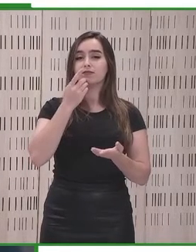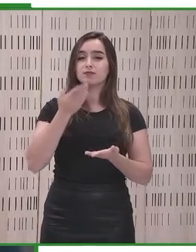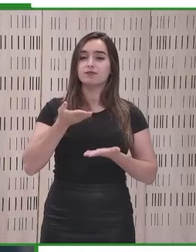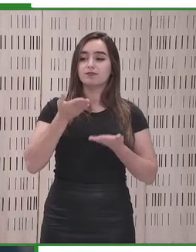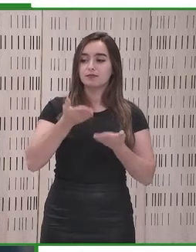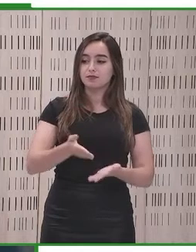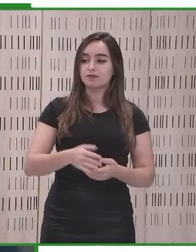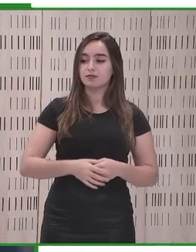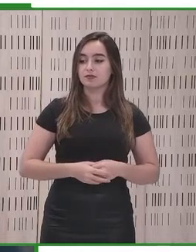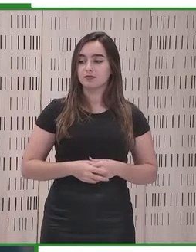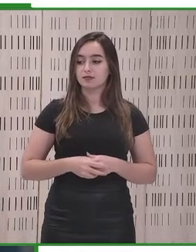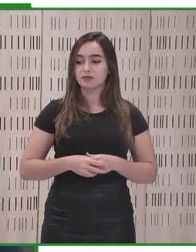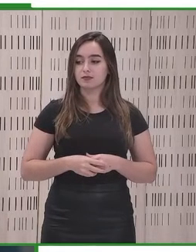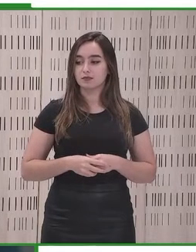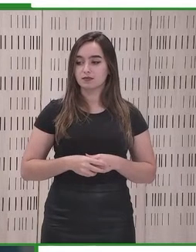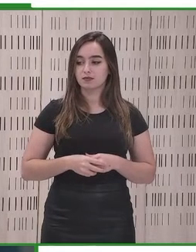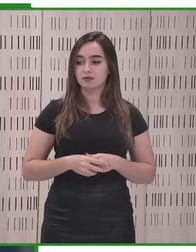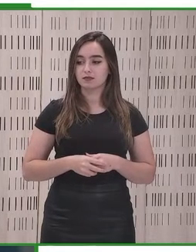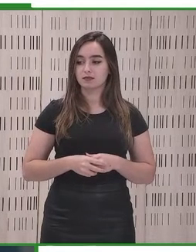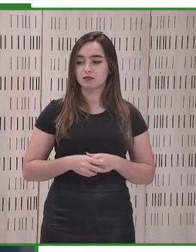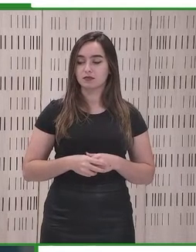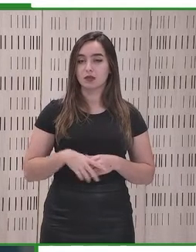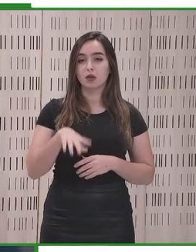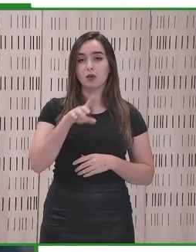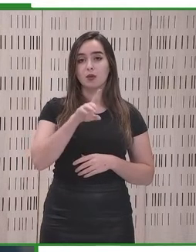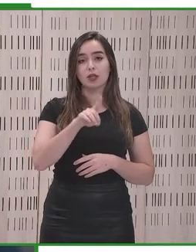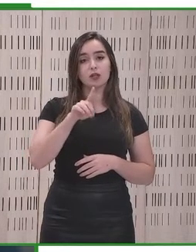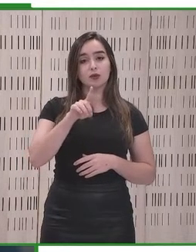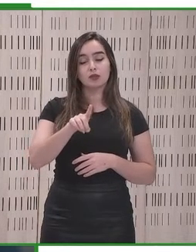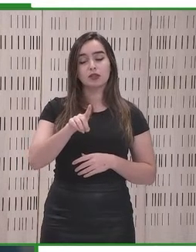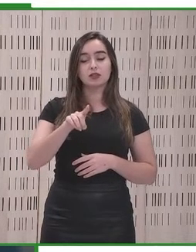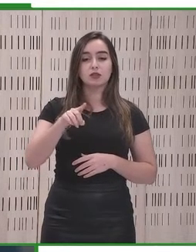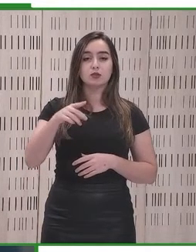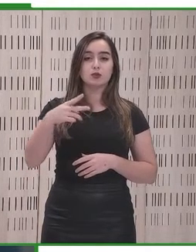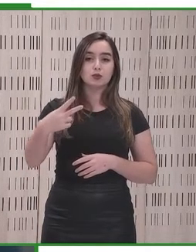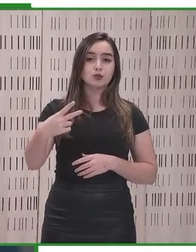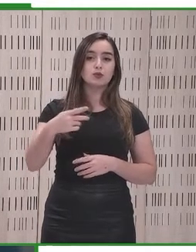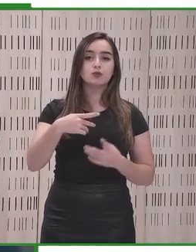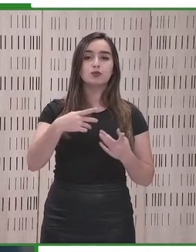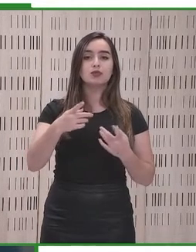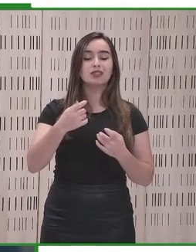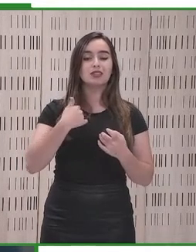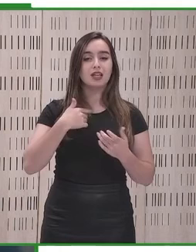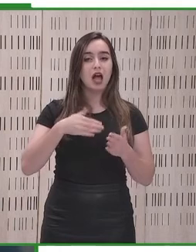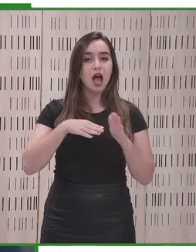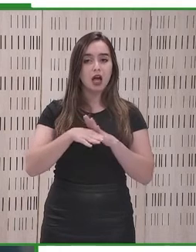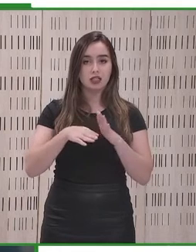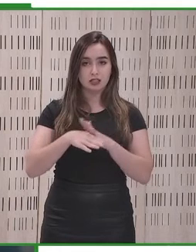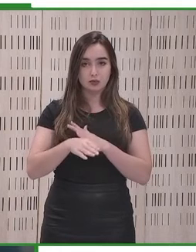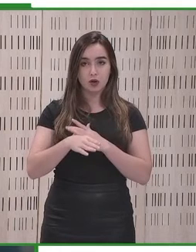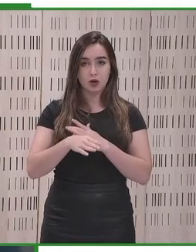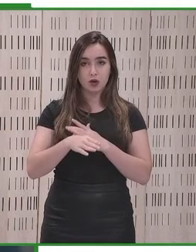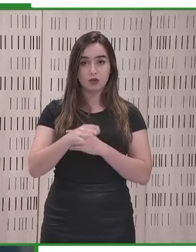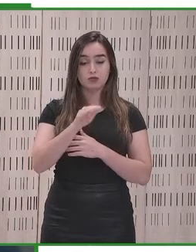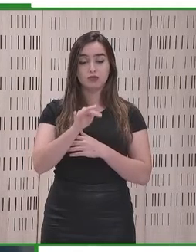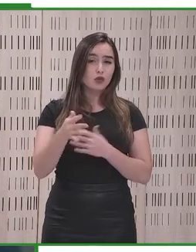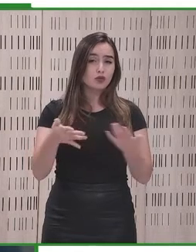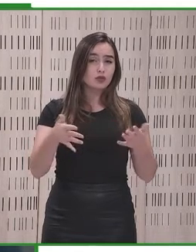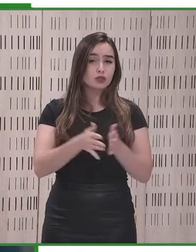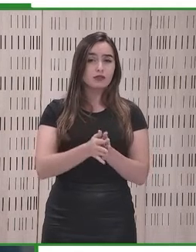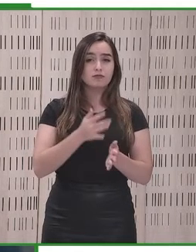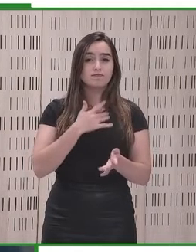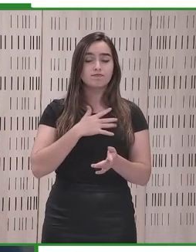de telecomunicación a hacer que el número de emergencias